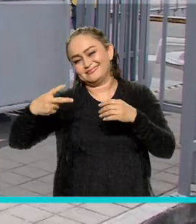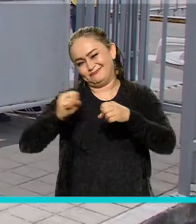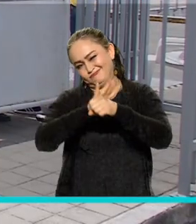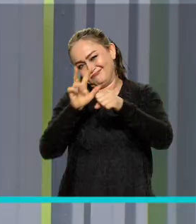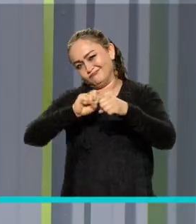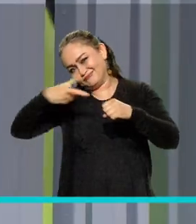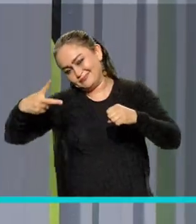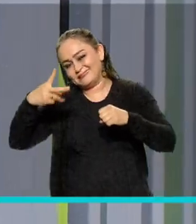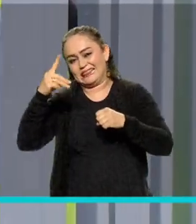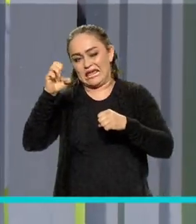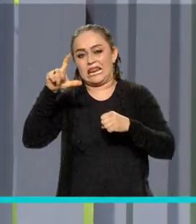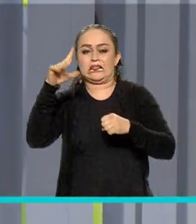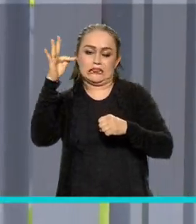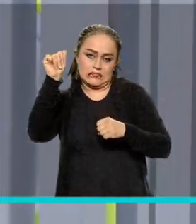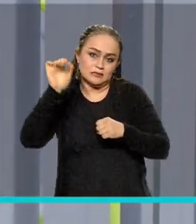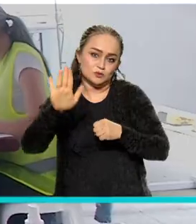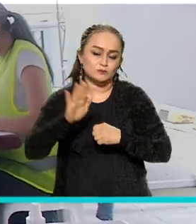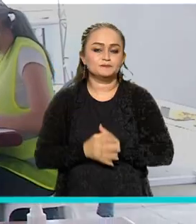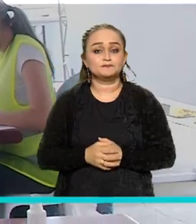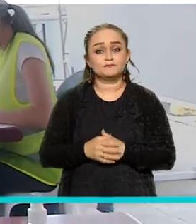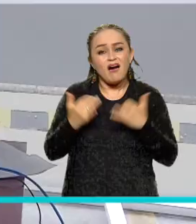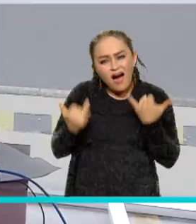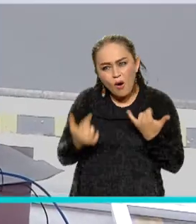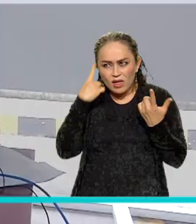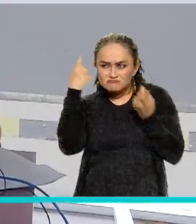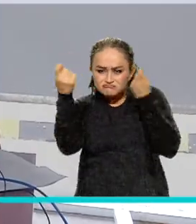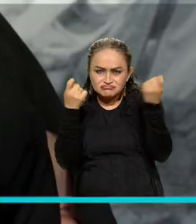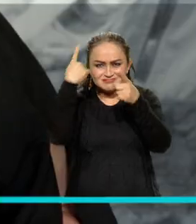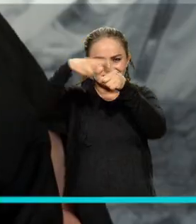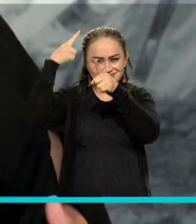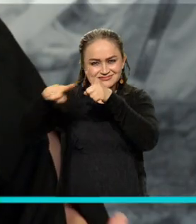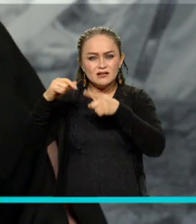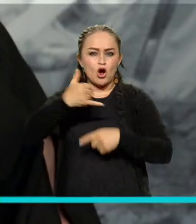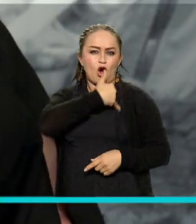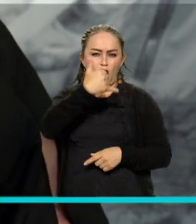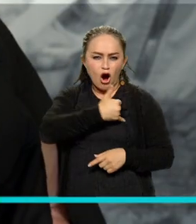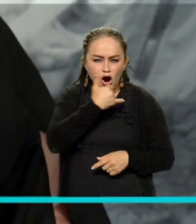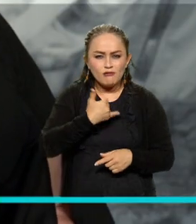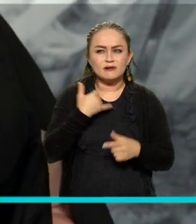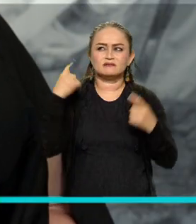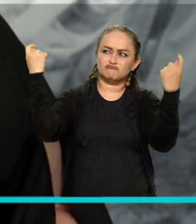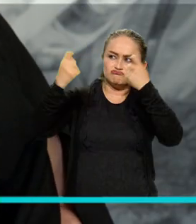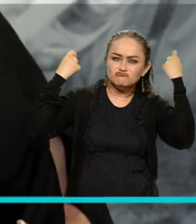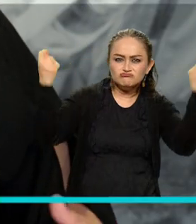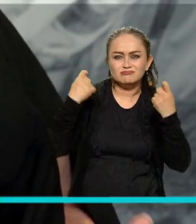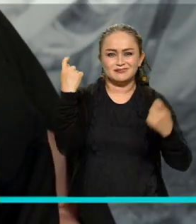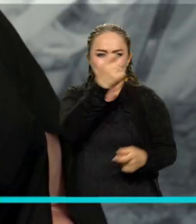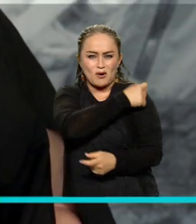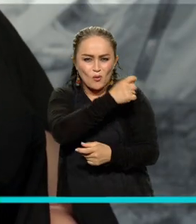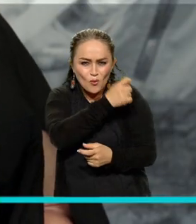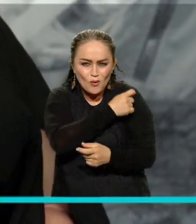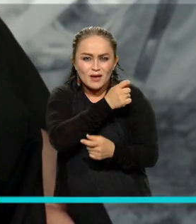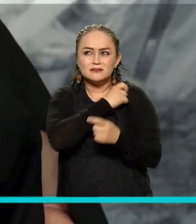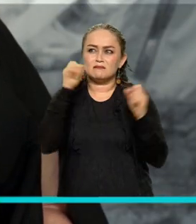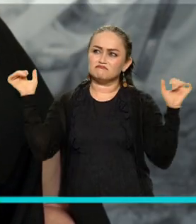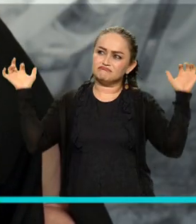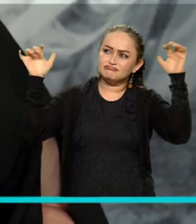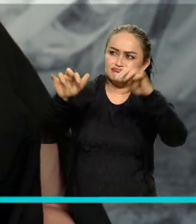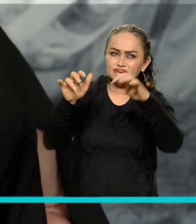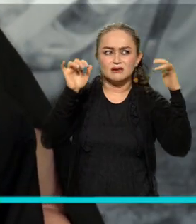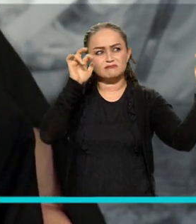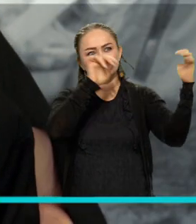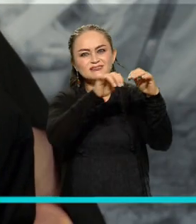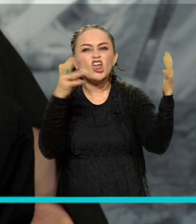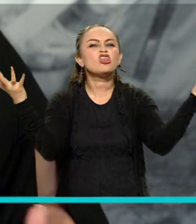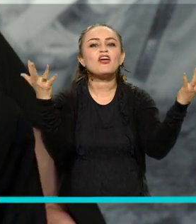variante Delta. Estamos buscando diversas estrategias, estamos llegando a los jóvenes a través de campañas de vacunación,